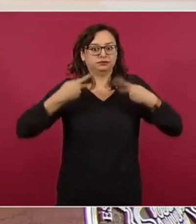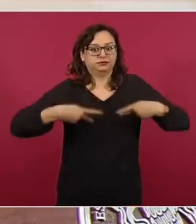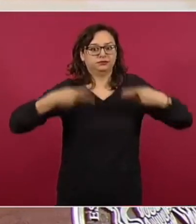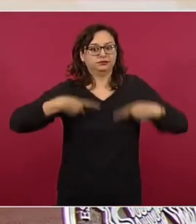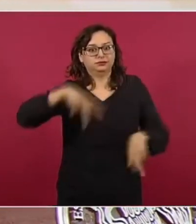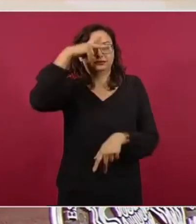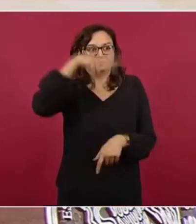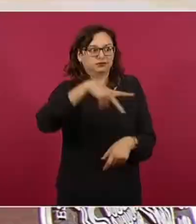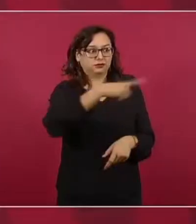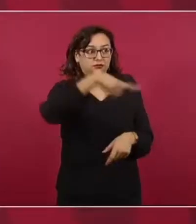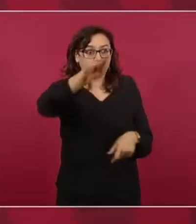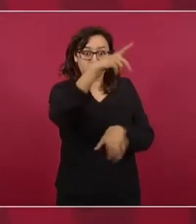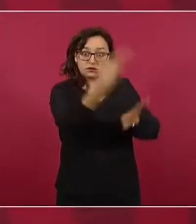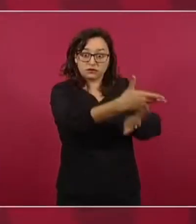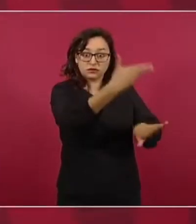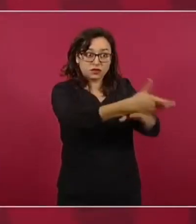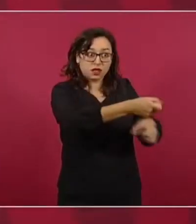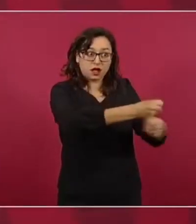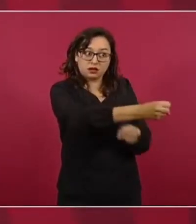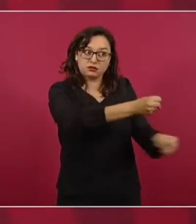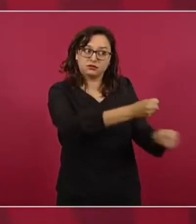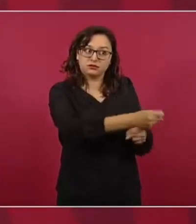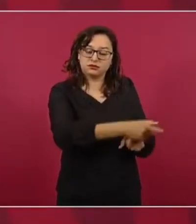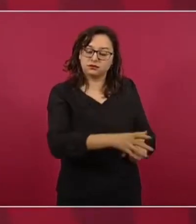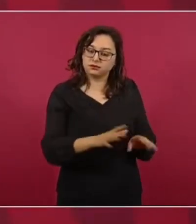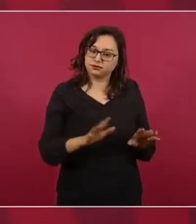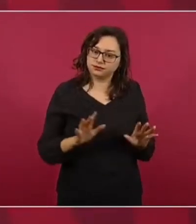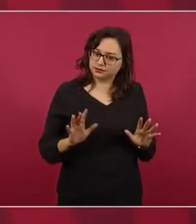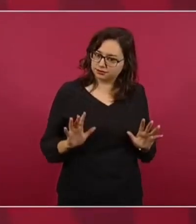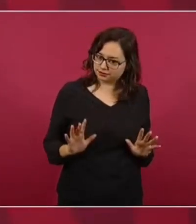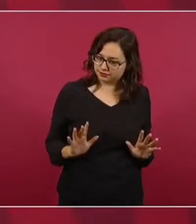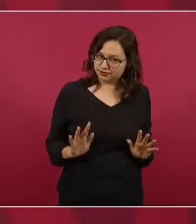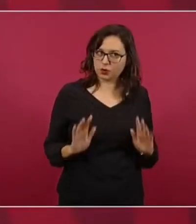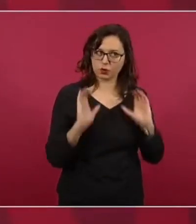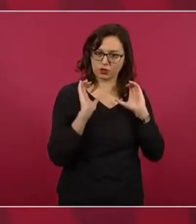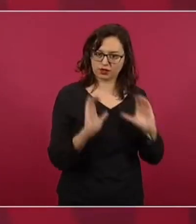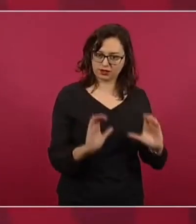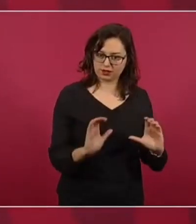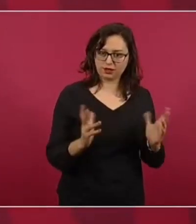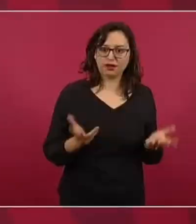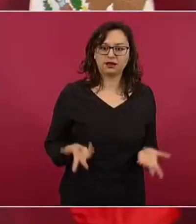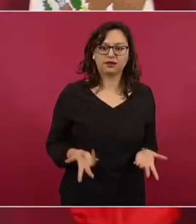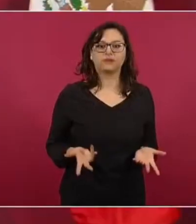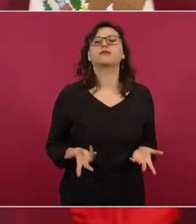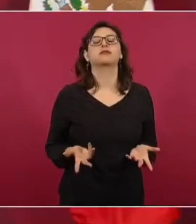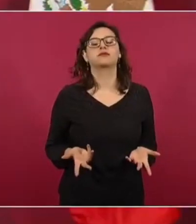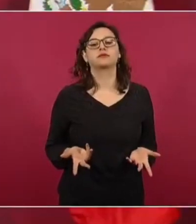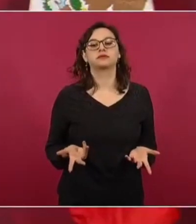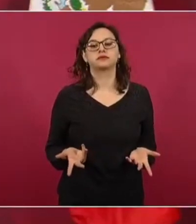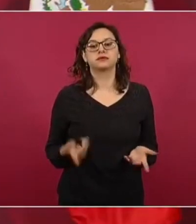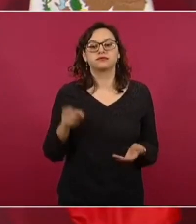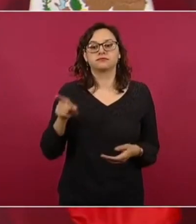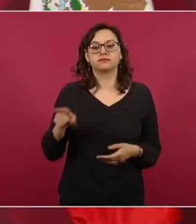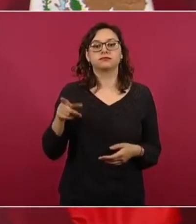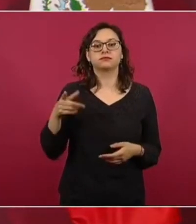de que no sólo tengo de paisanos a los